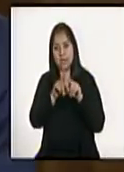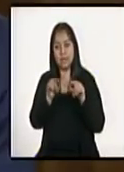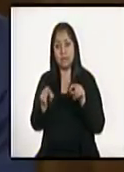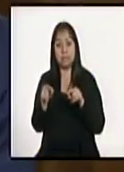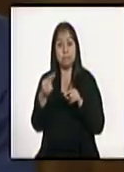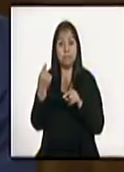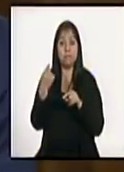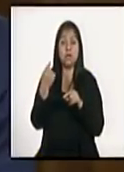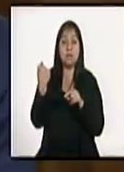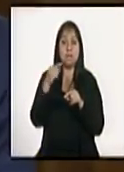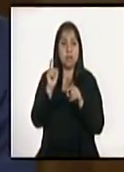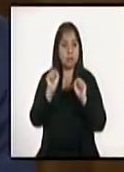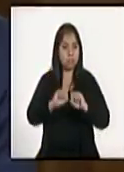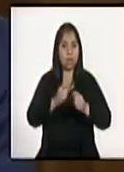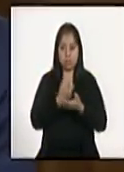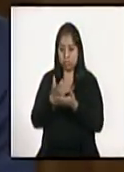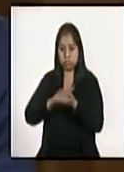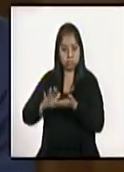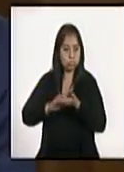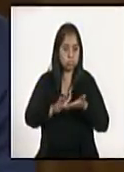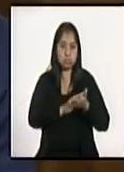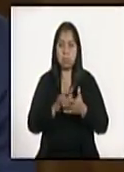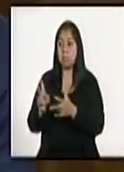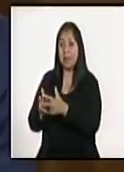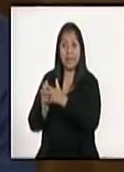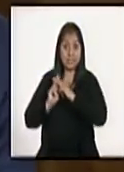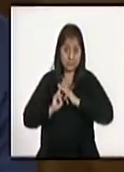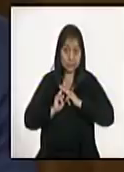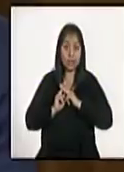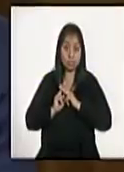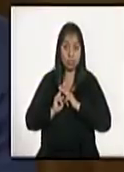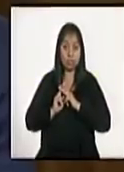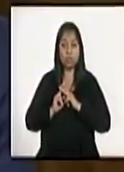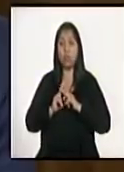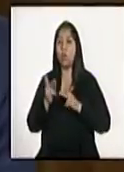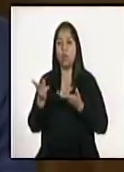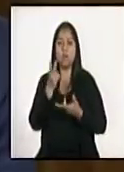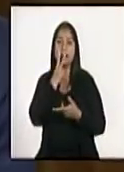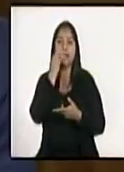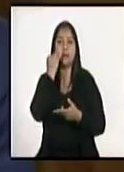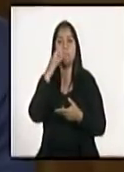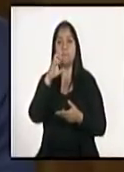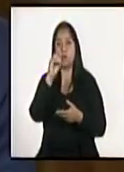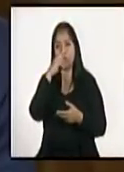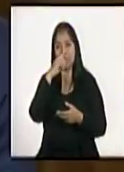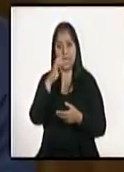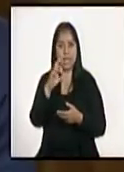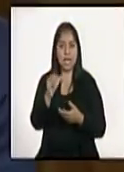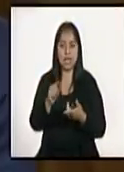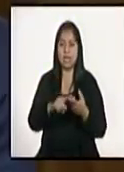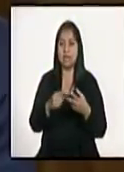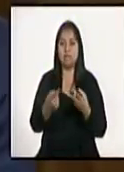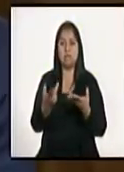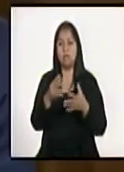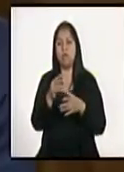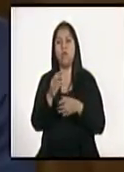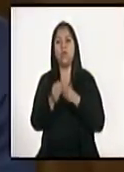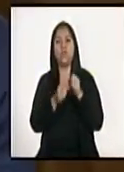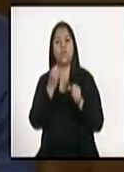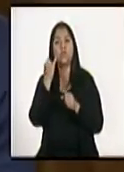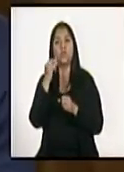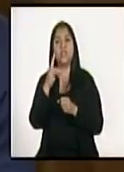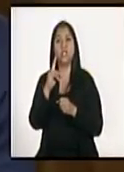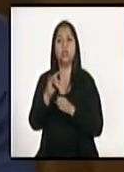que puedan cubrir y pagar los préstamos fiduciarios, hipotecarios vigentes, tal y como lo ha hecho el sistema bancario.